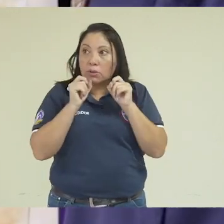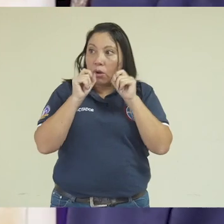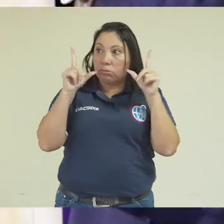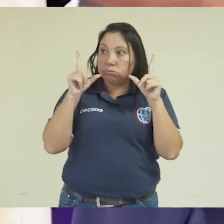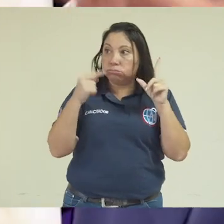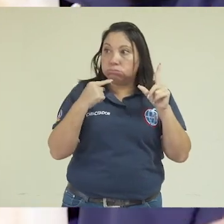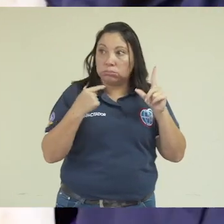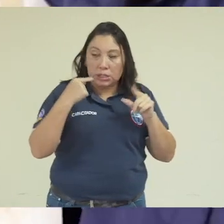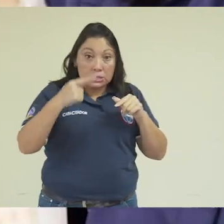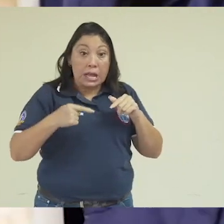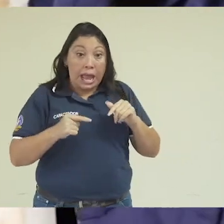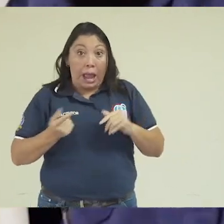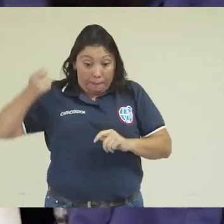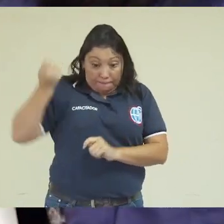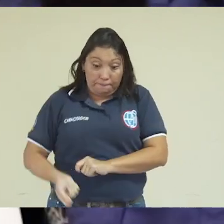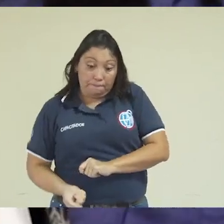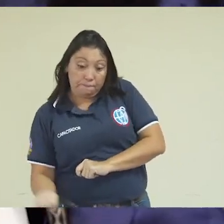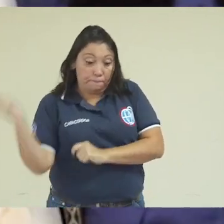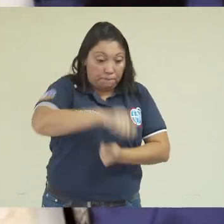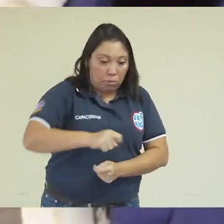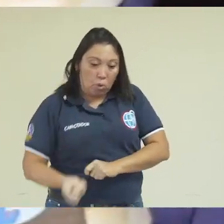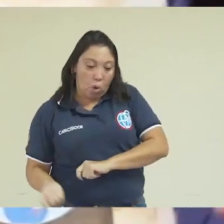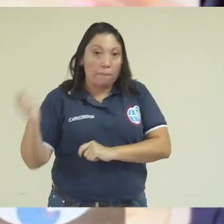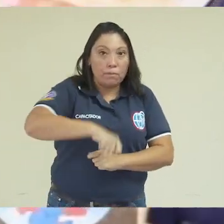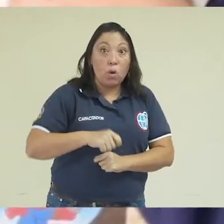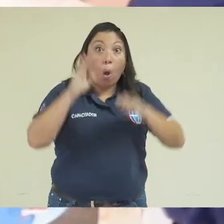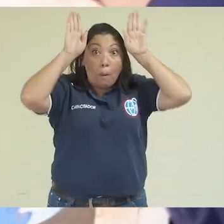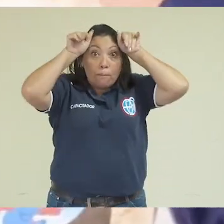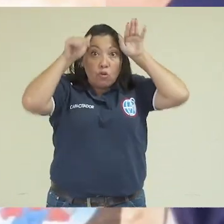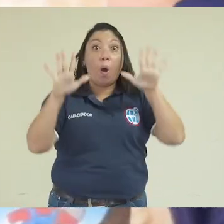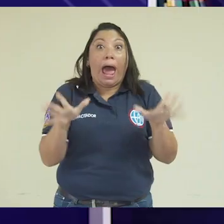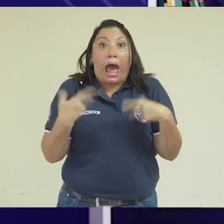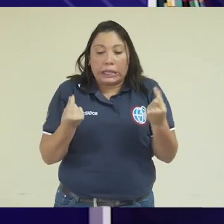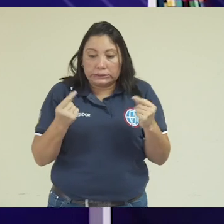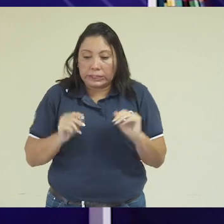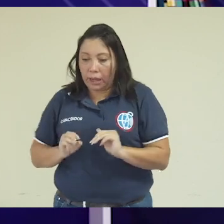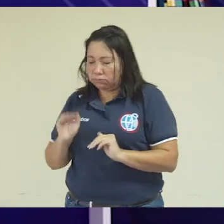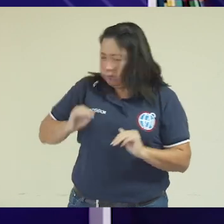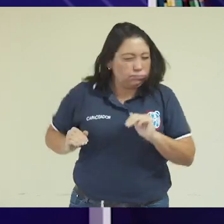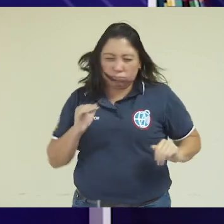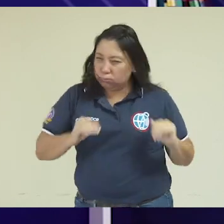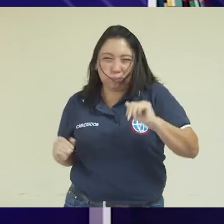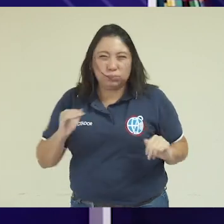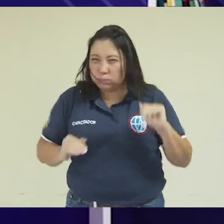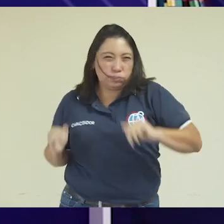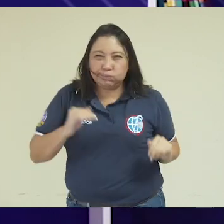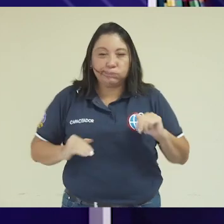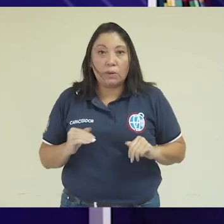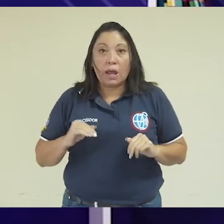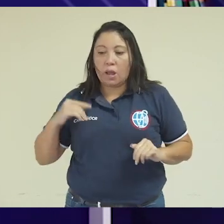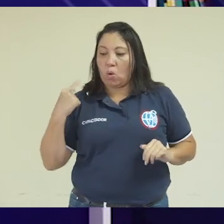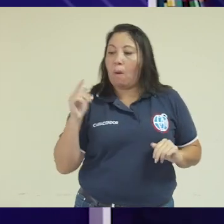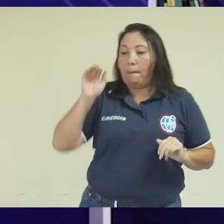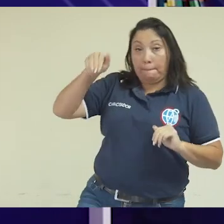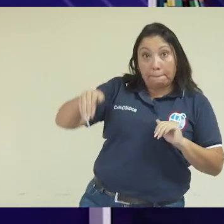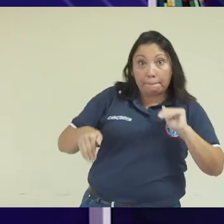Con cada palada de tierra, el burro estaba haciendo algo increíble. Se sacudía la tierra y